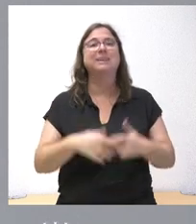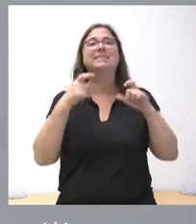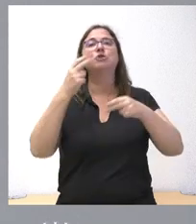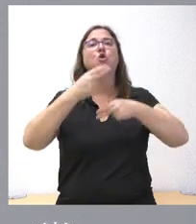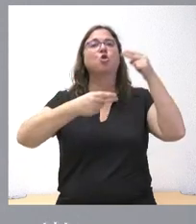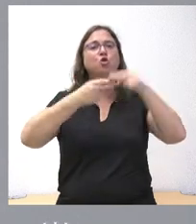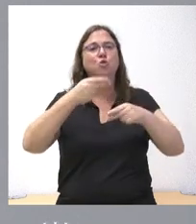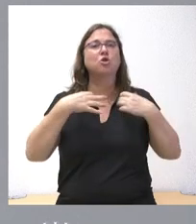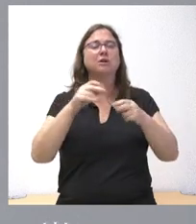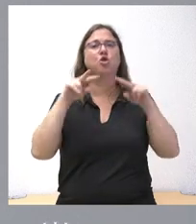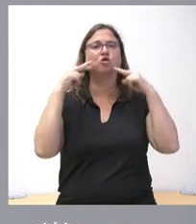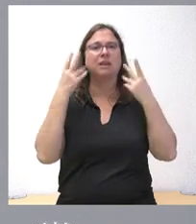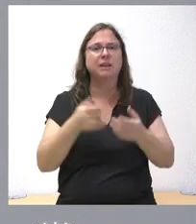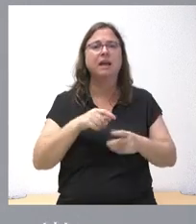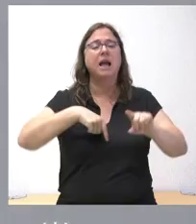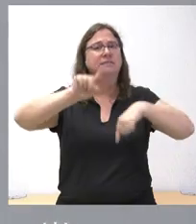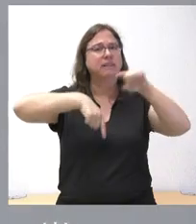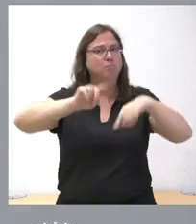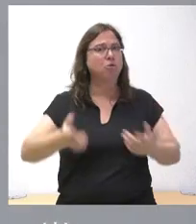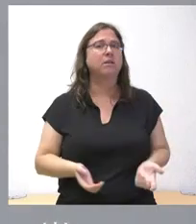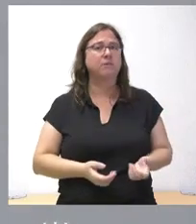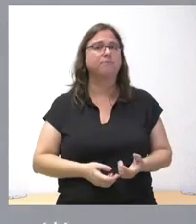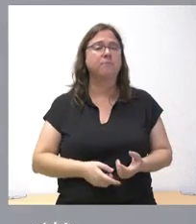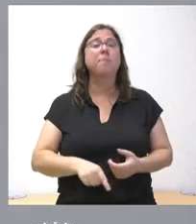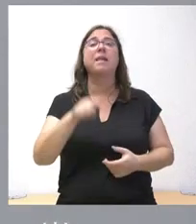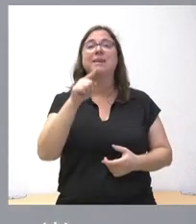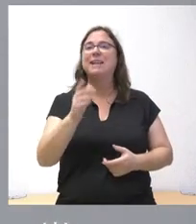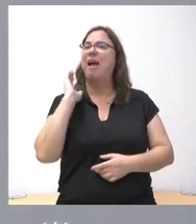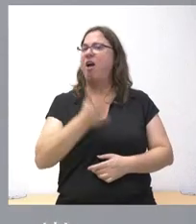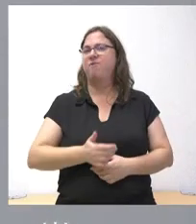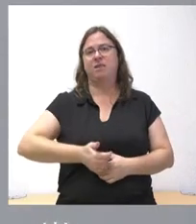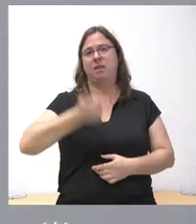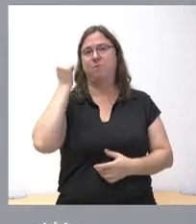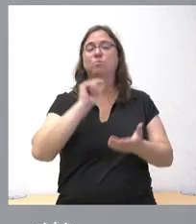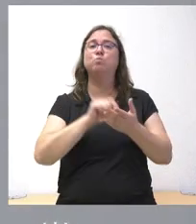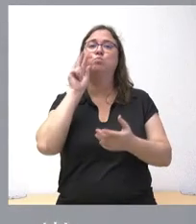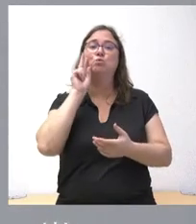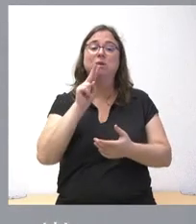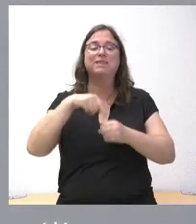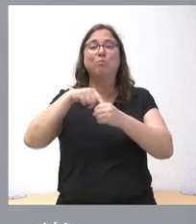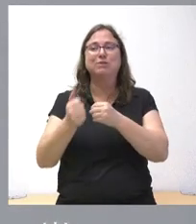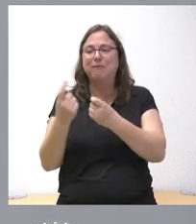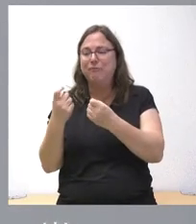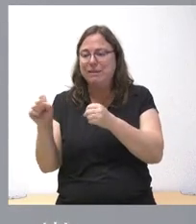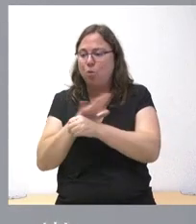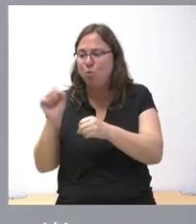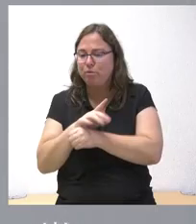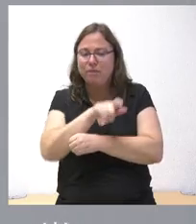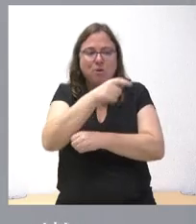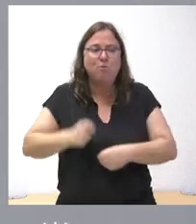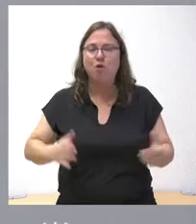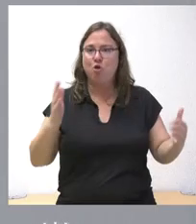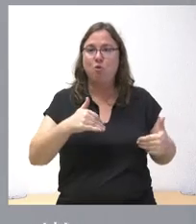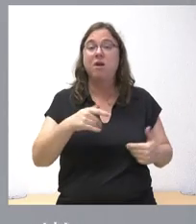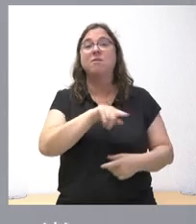construcción, el sector de la hostelería, el sector del transporte, pues son los más afectados quizá desde el punto de vista de puestos de trabajo sin cubrir y de personas que